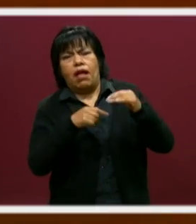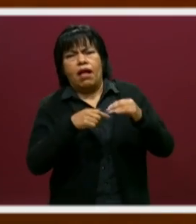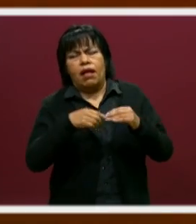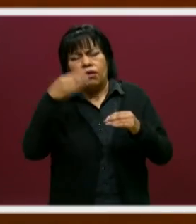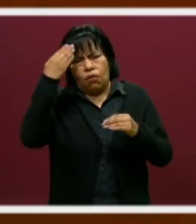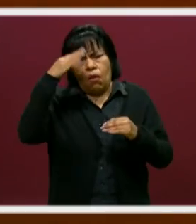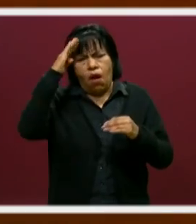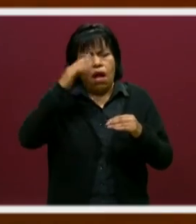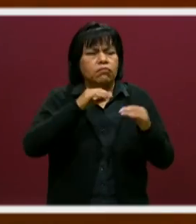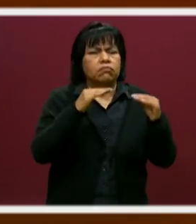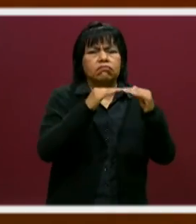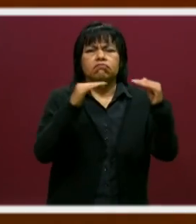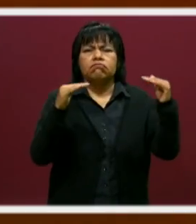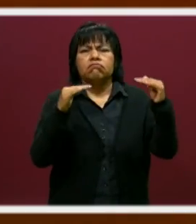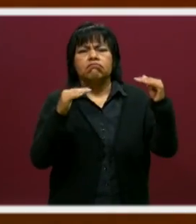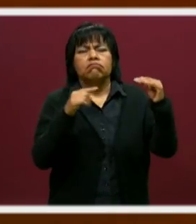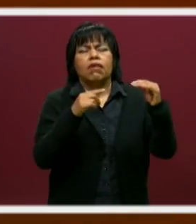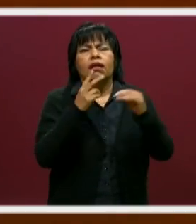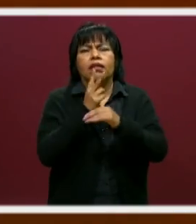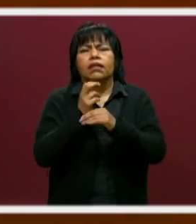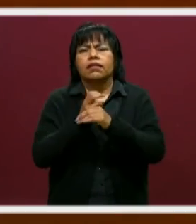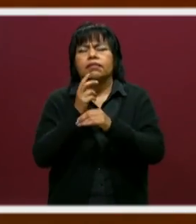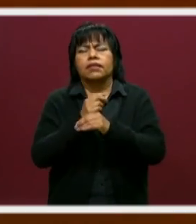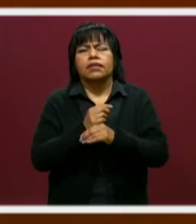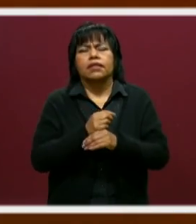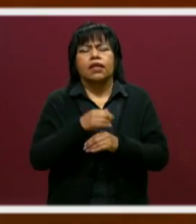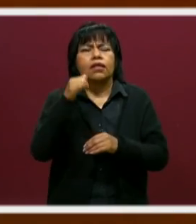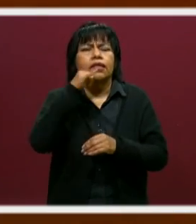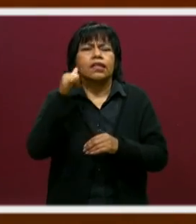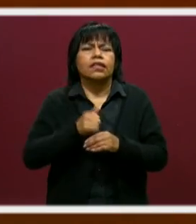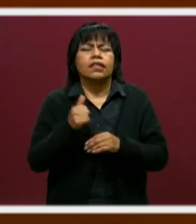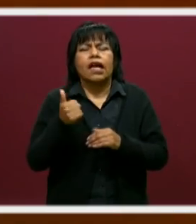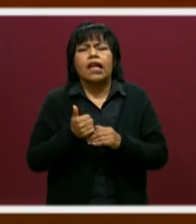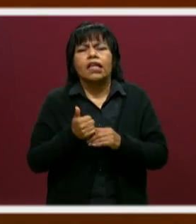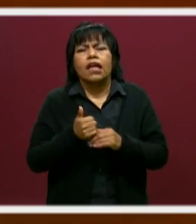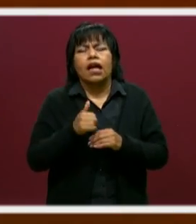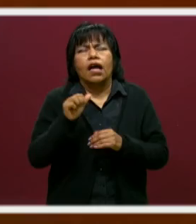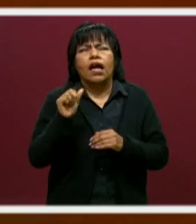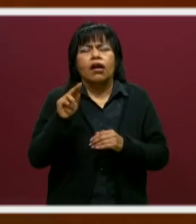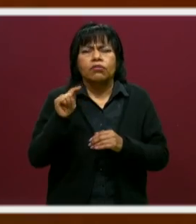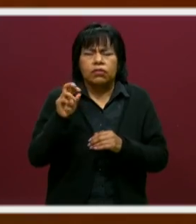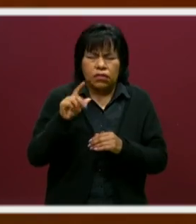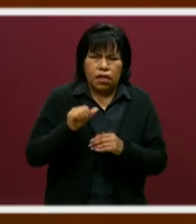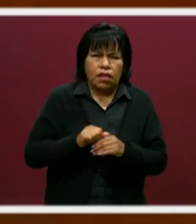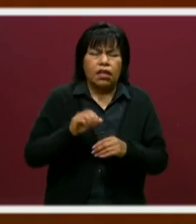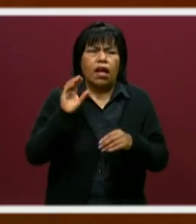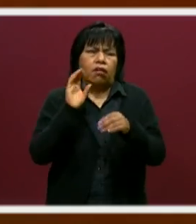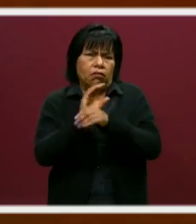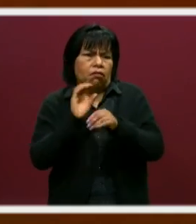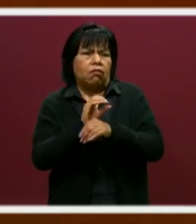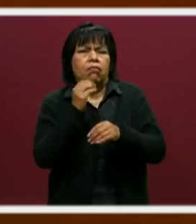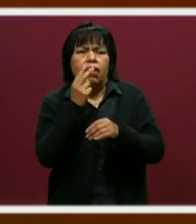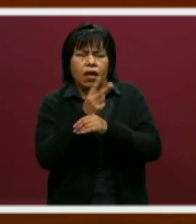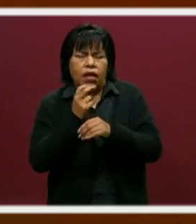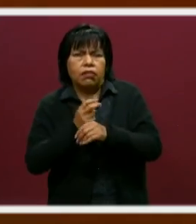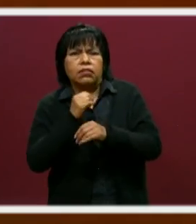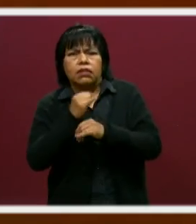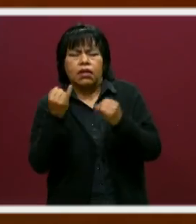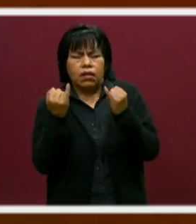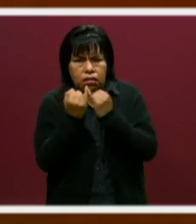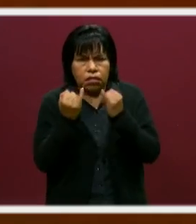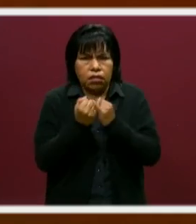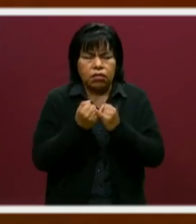de otros países. Hemos tenido invitados de Italia, de Australia, sí, de Colombia, también, que nos han